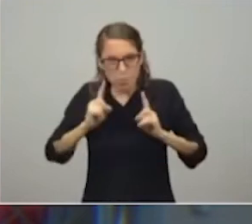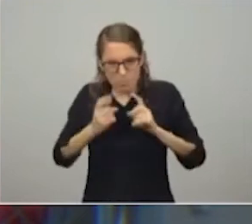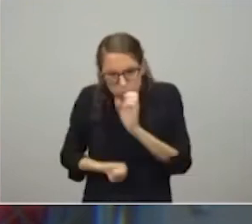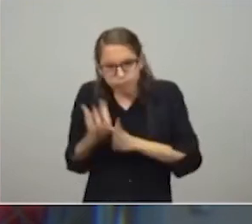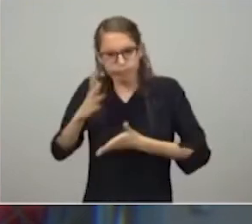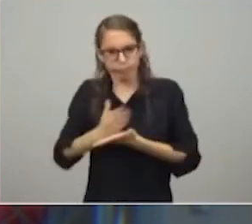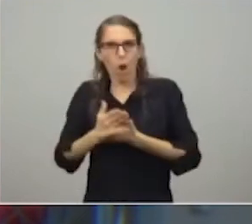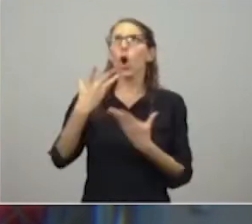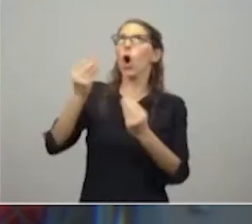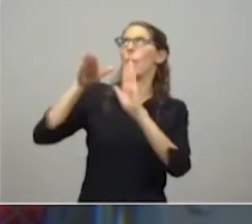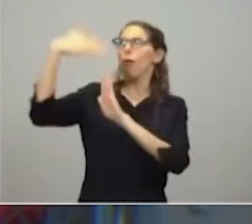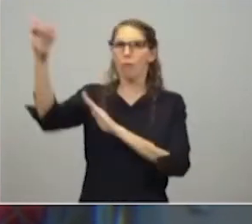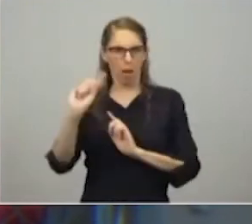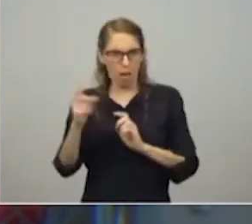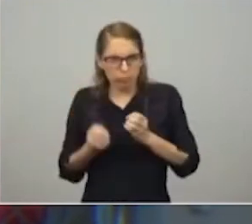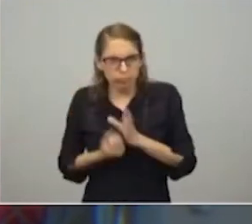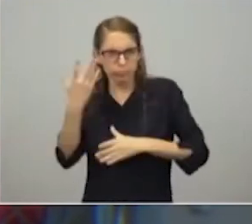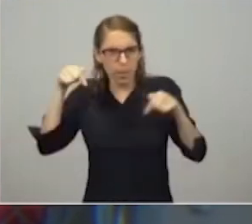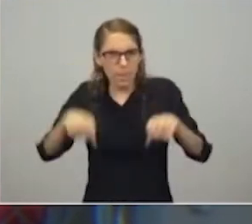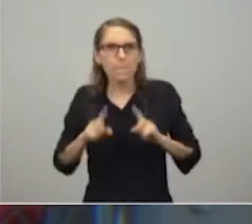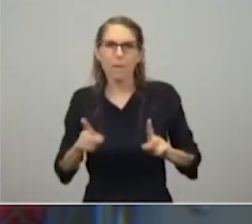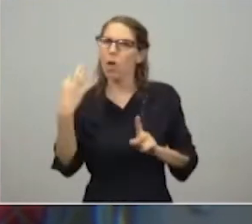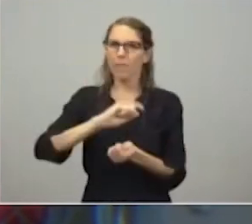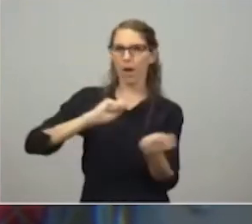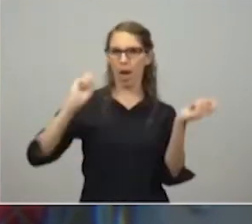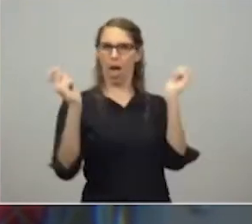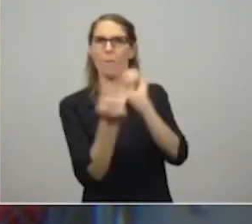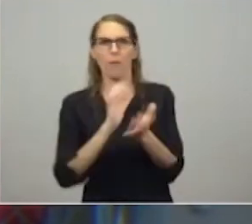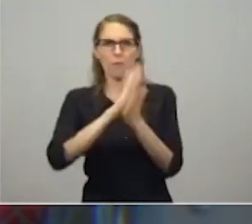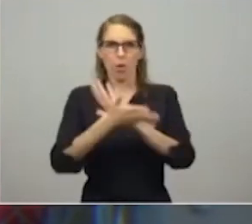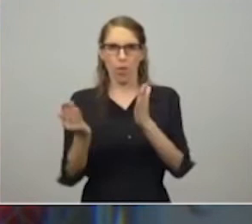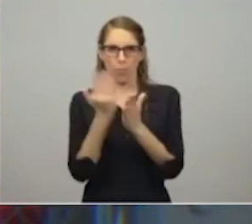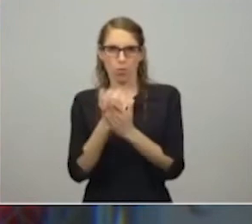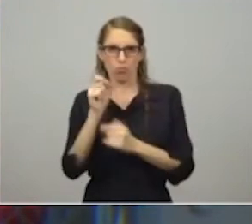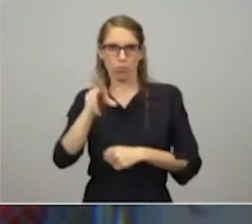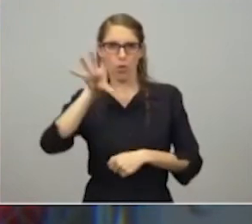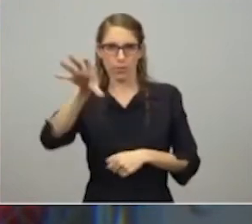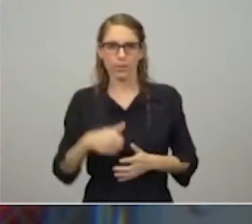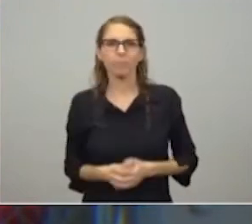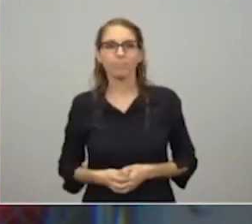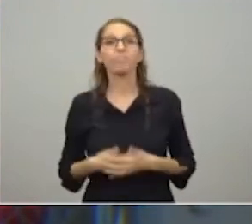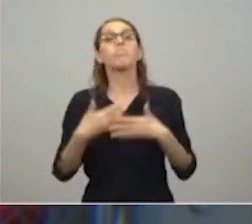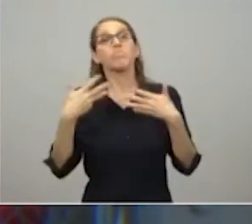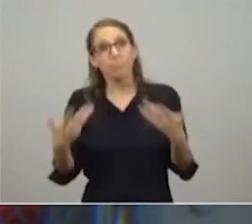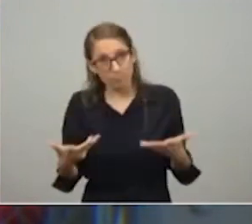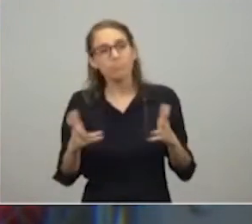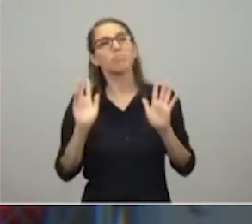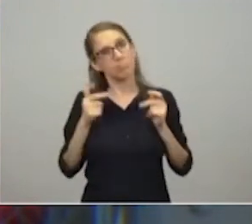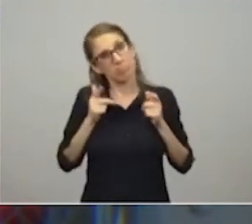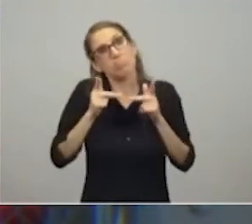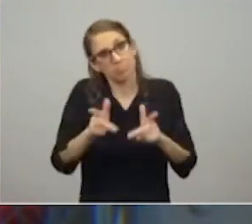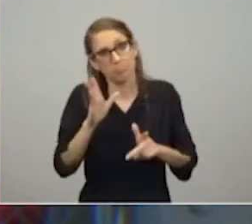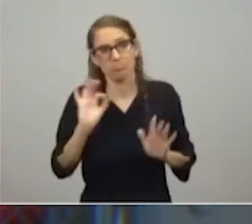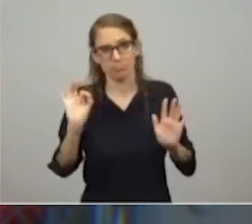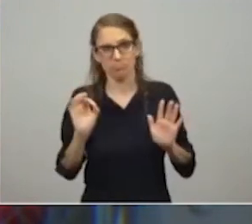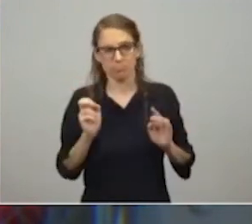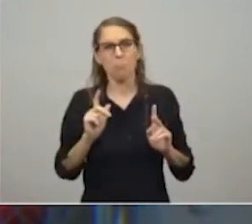también una relocalización del sistema productivo de la provincia. Para eso, y fíjense qué larga parábola que decir,